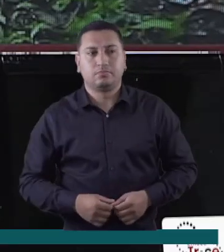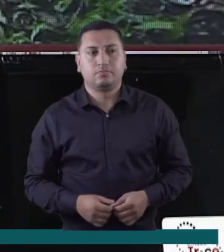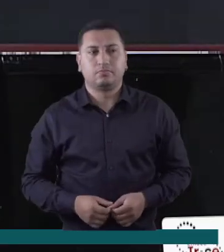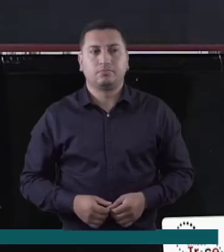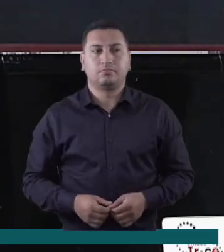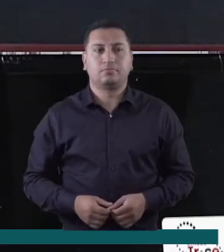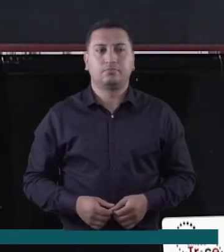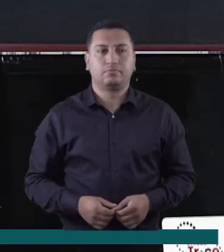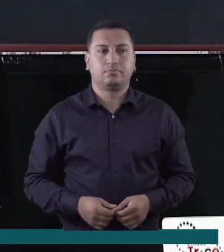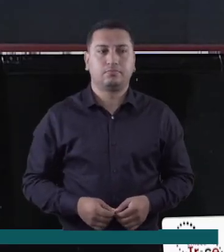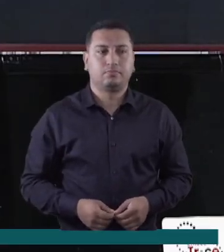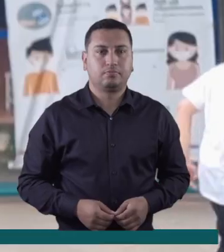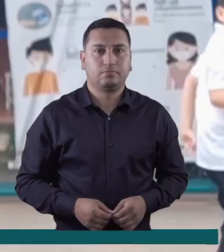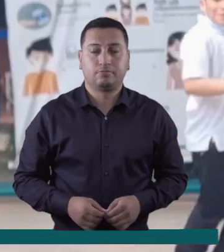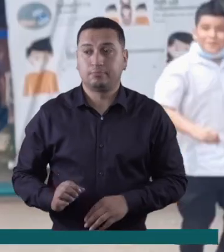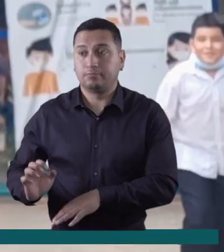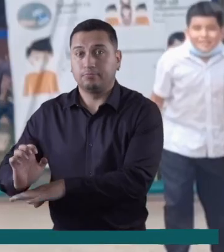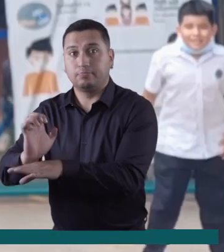autoridades encargadas.